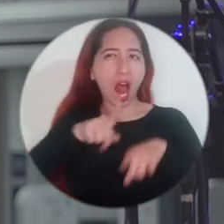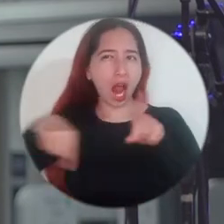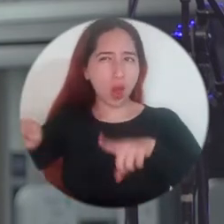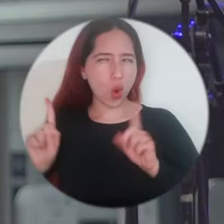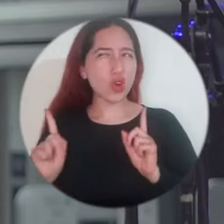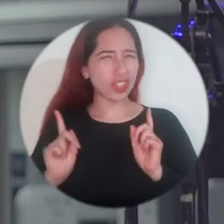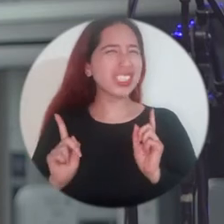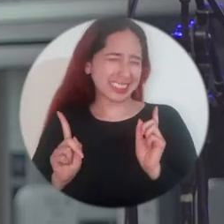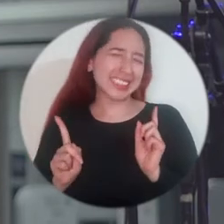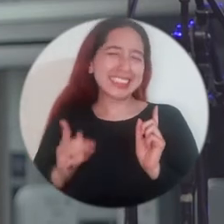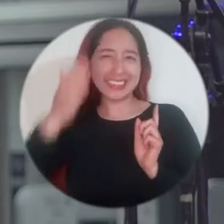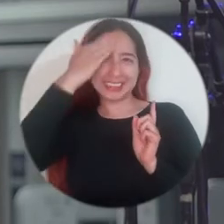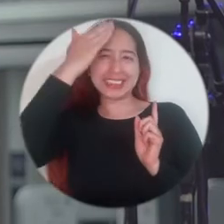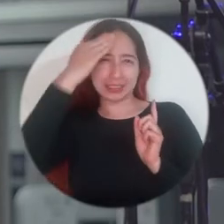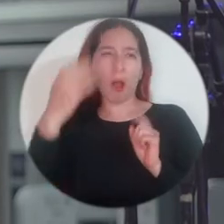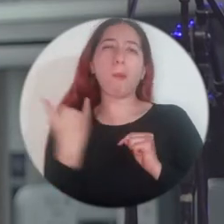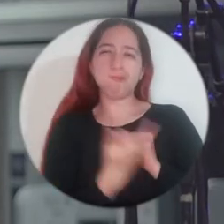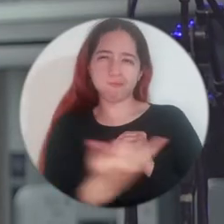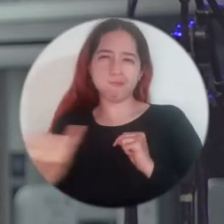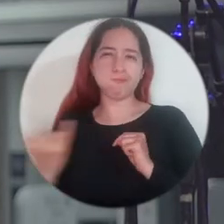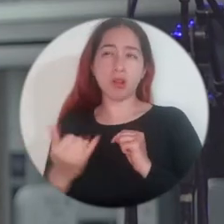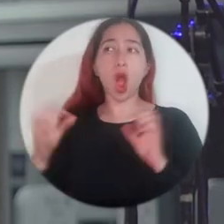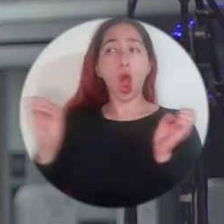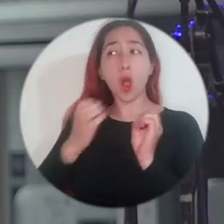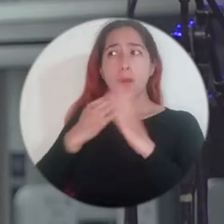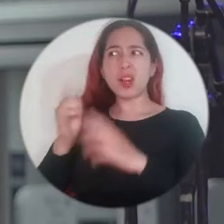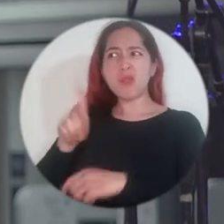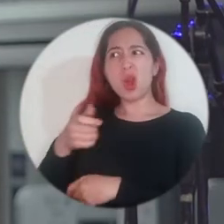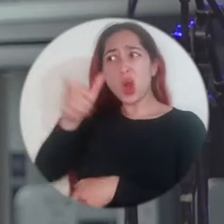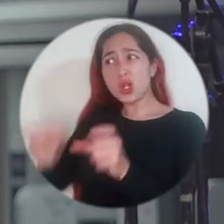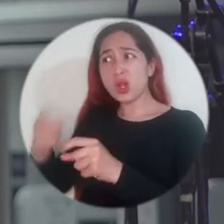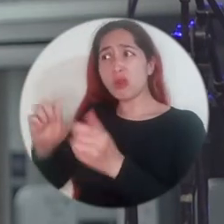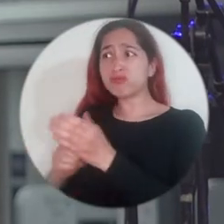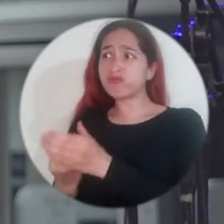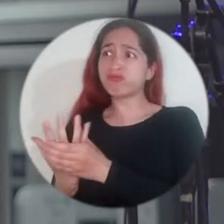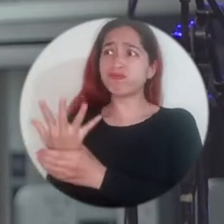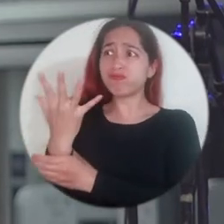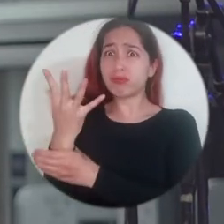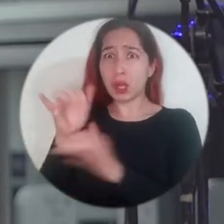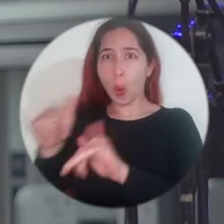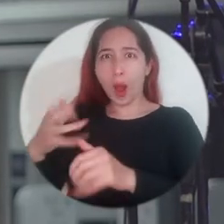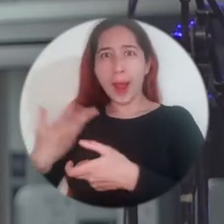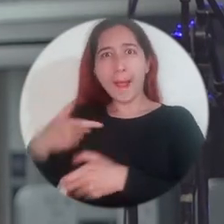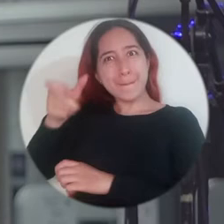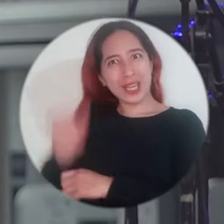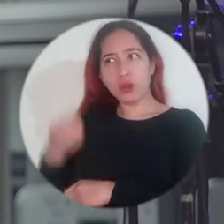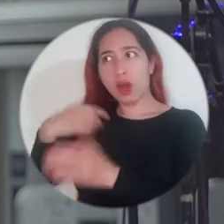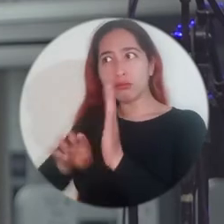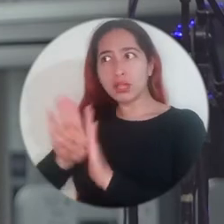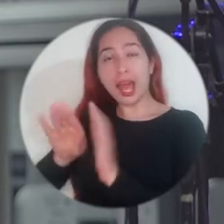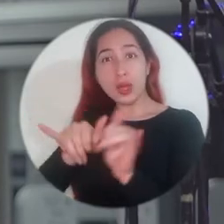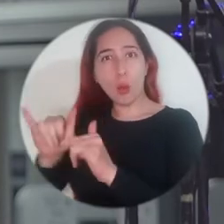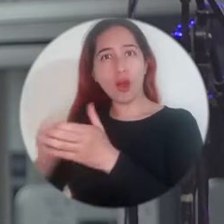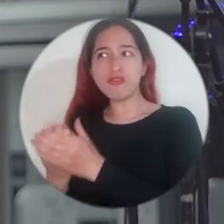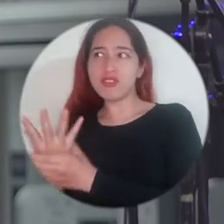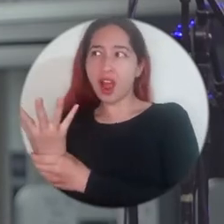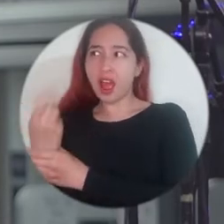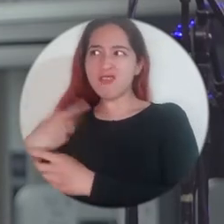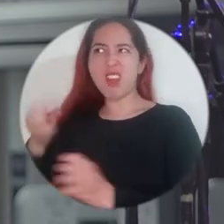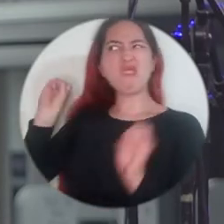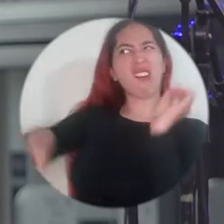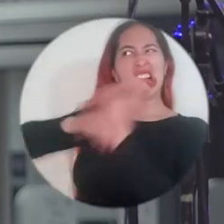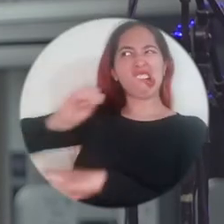aprovecharse de lo que otros dejaron. Y sobre todo tirarle piedra al que da frutos. Entonces no seamos la piedra,